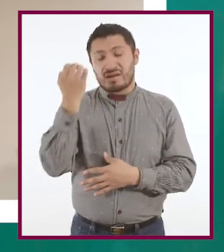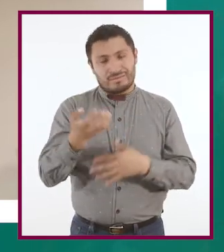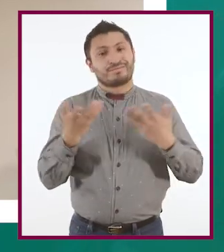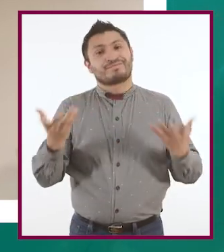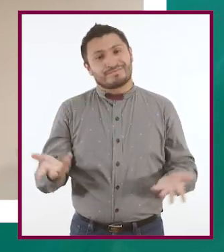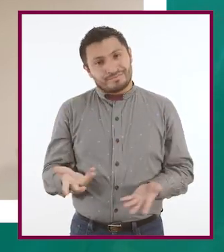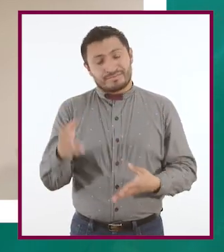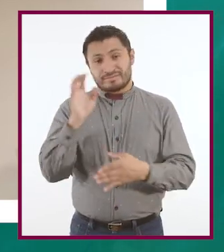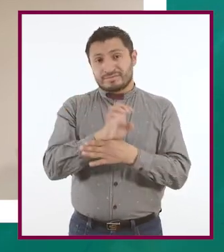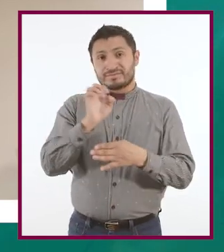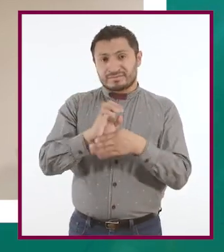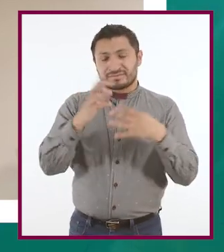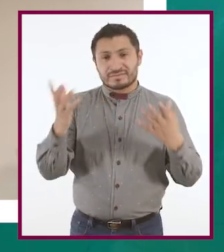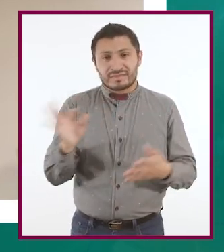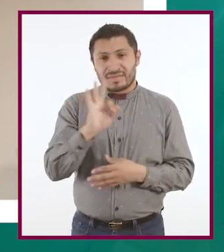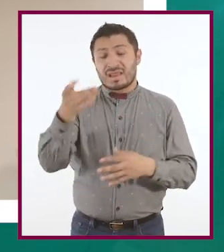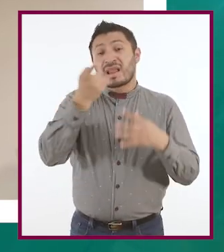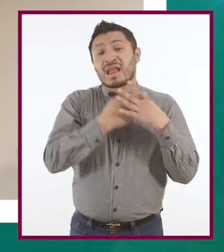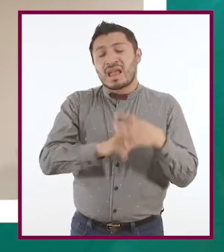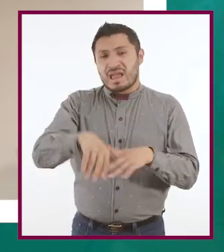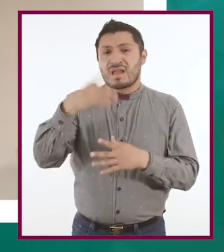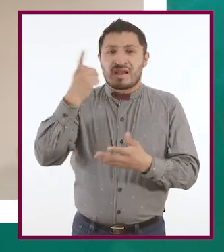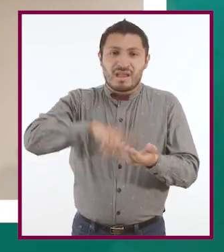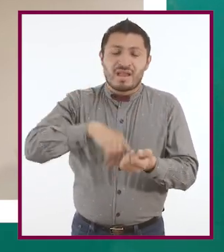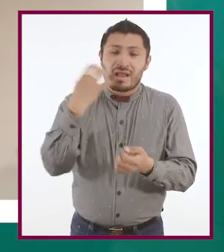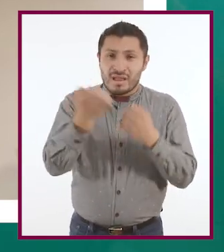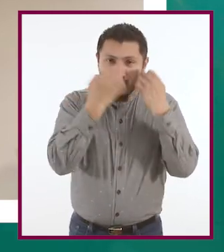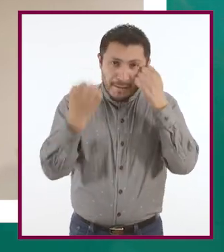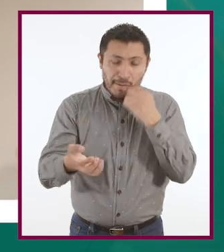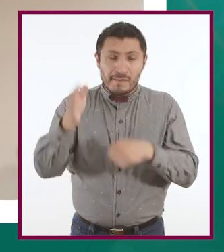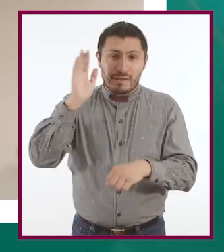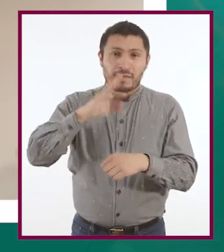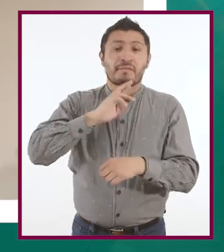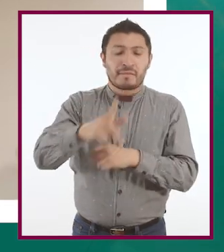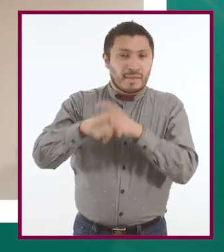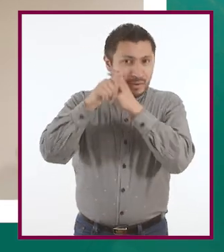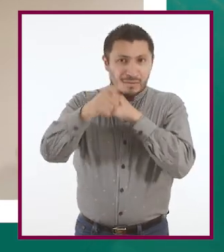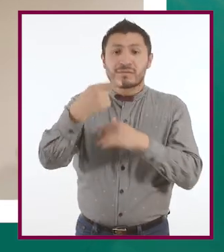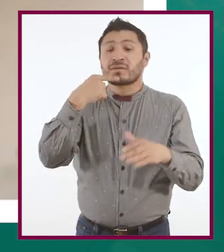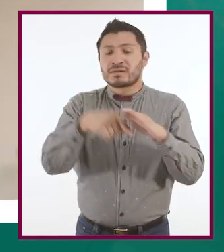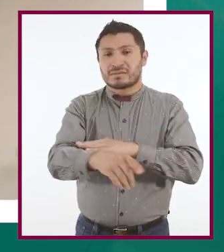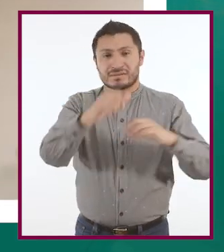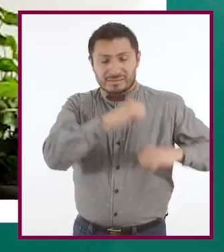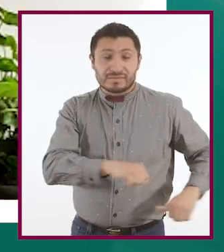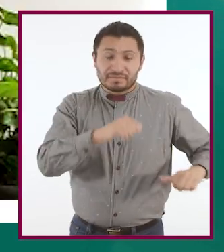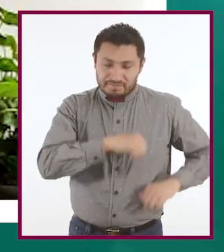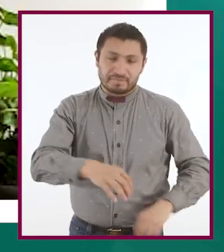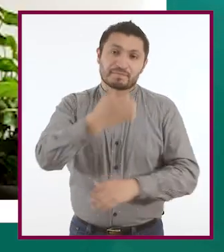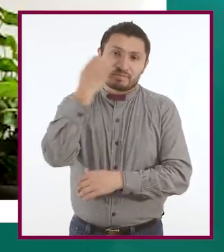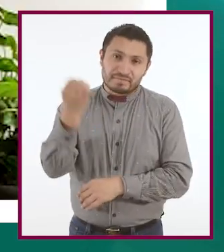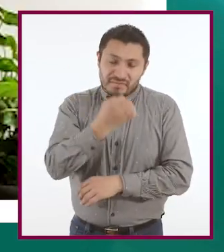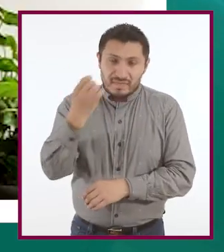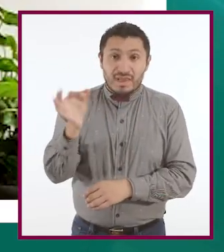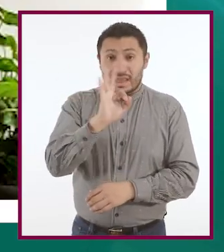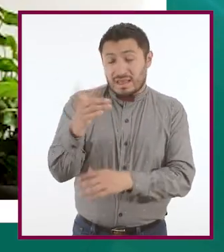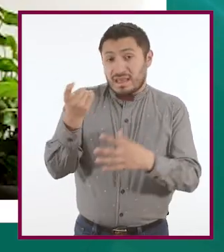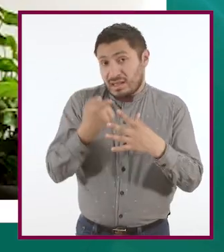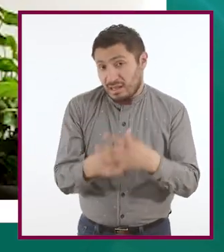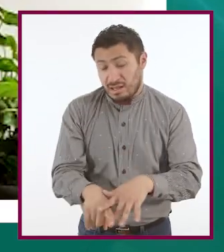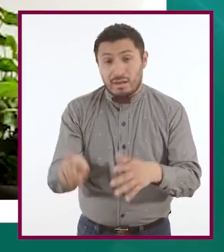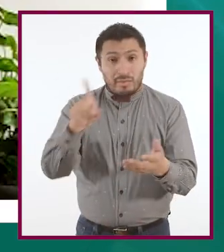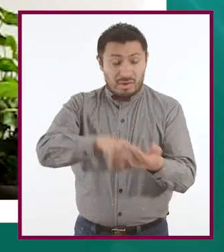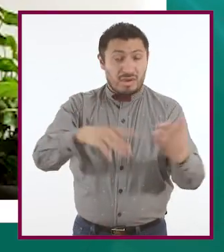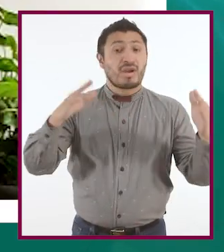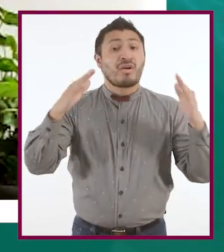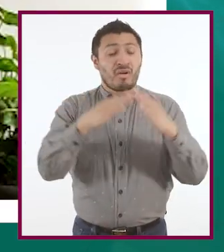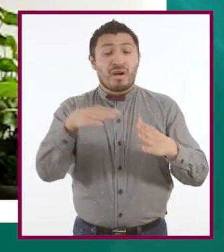Por lo tanto, si comenzó en la escuela, lo más conveniente sería reportárselo a la autoridad escolar. Si comenzó en